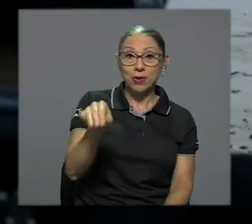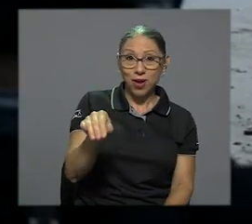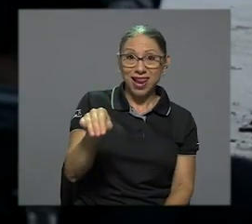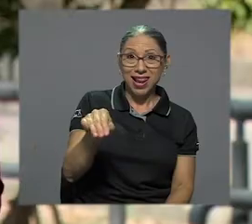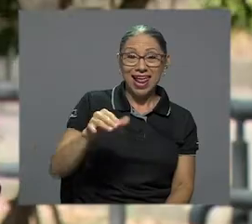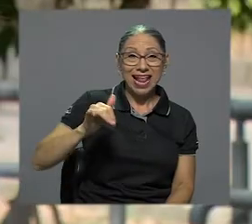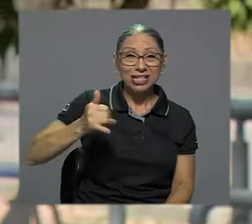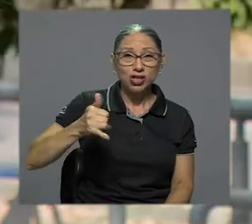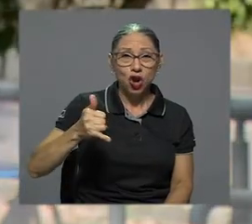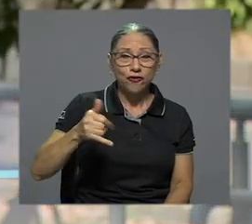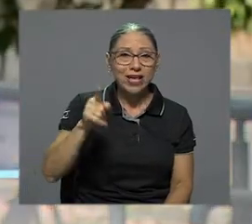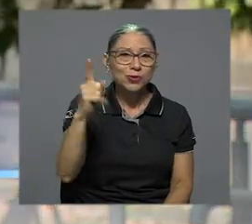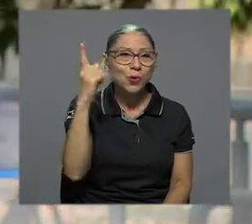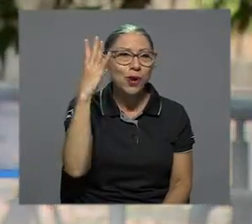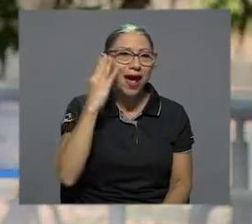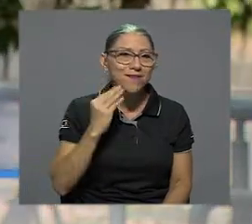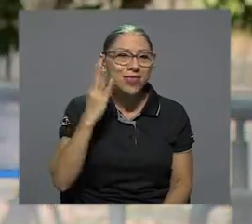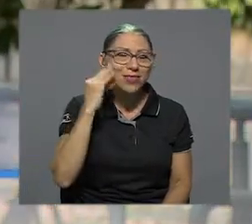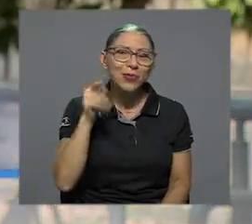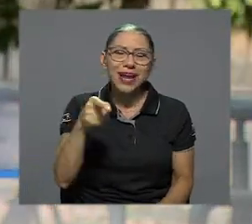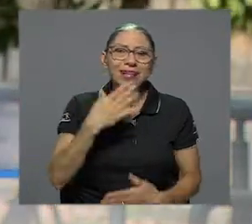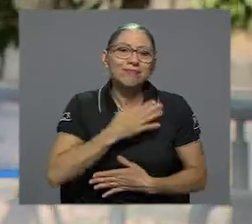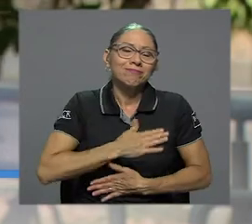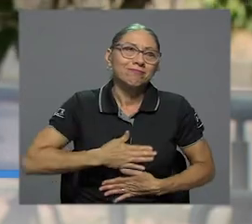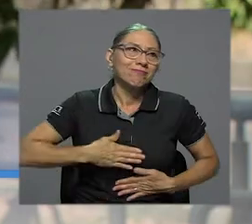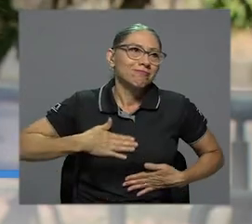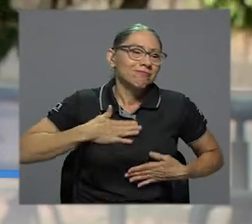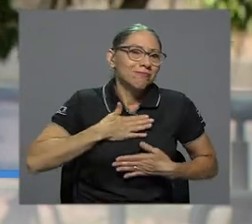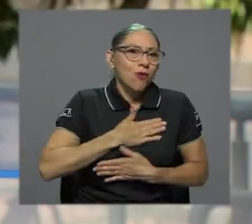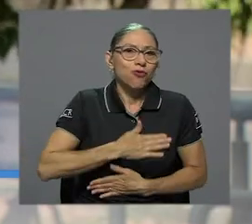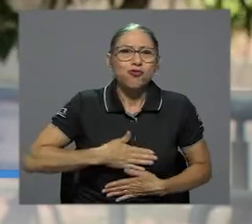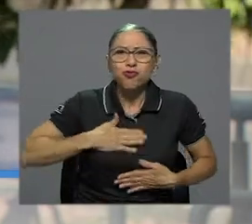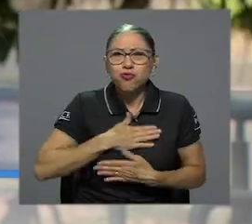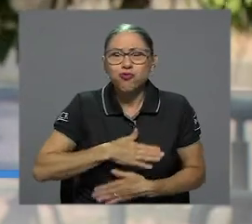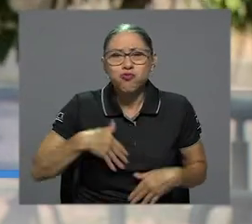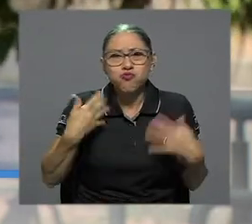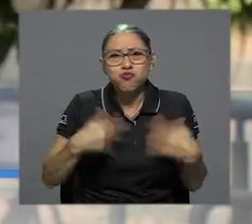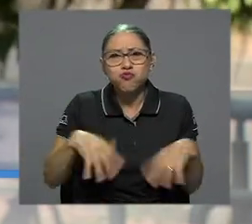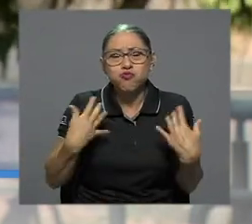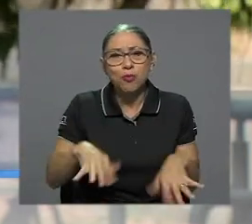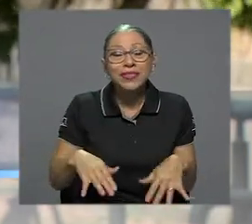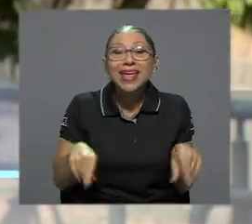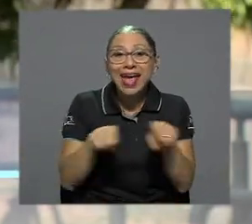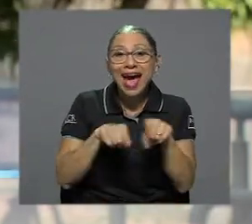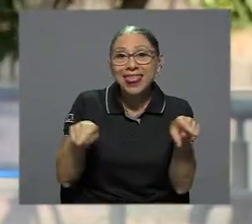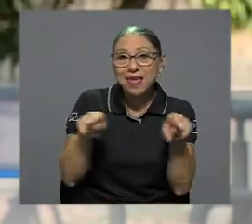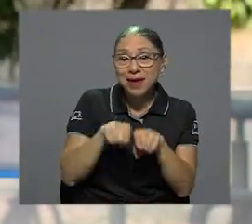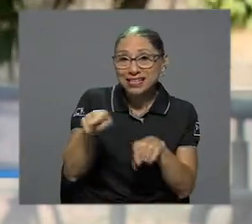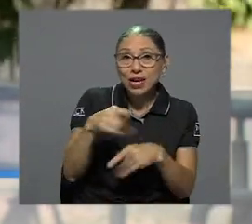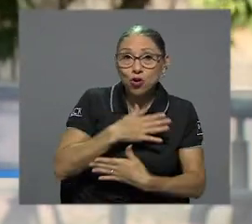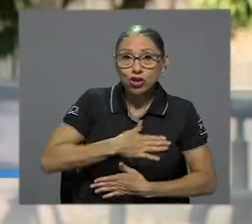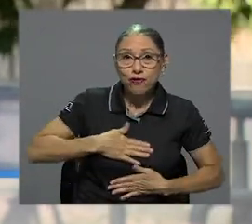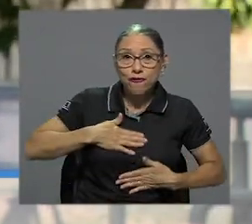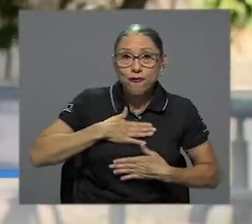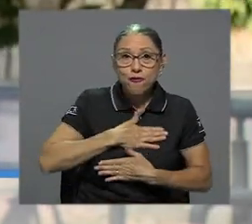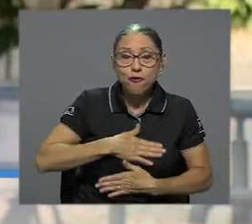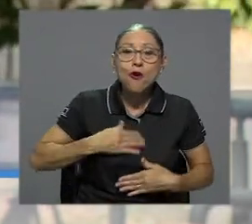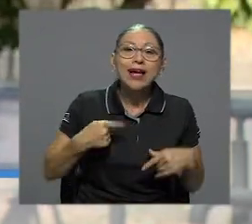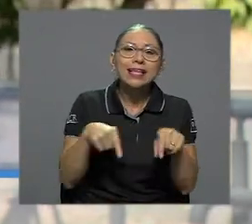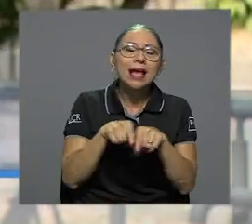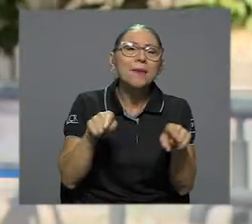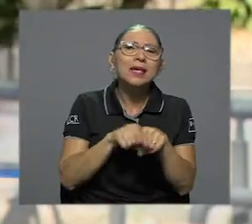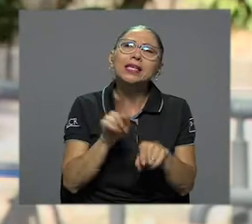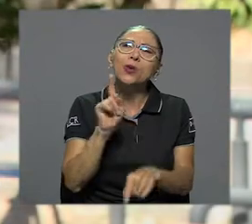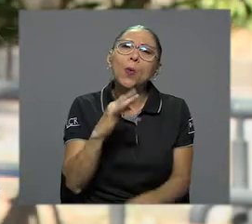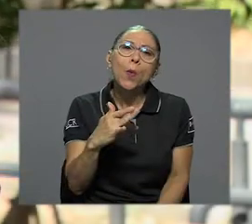en el caso de Juan Manuel, es una aventura para él que disfruta de sobremanera y que además de